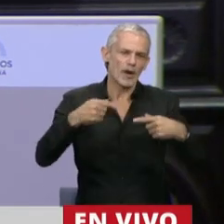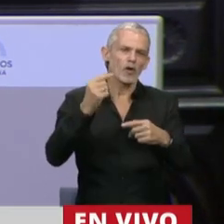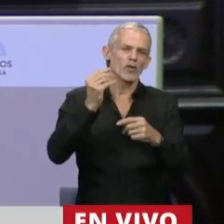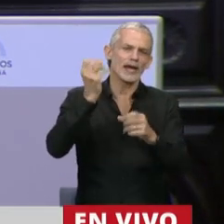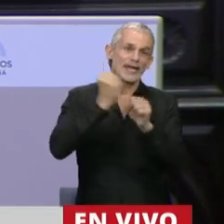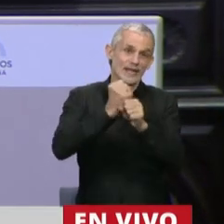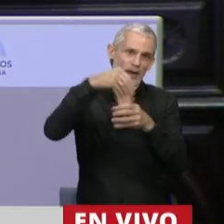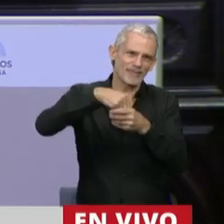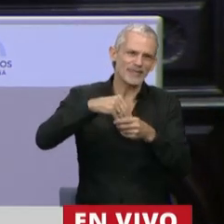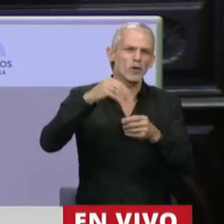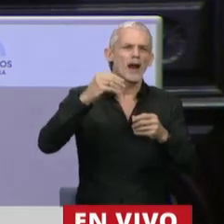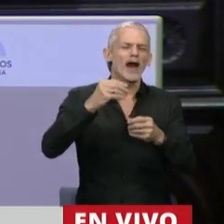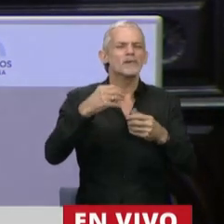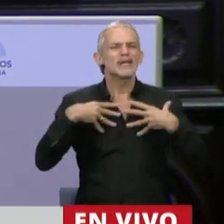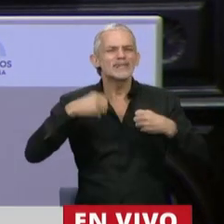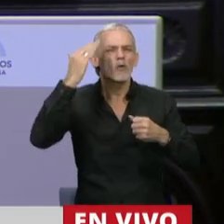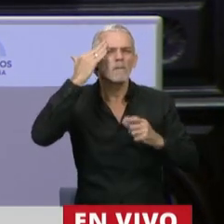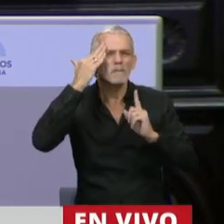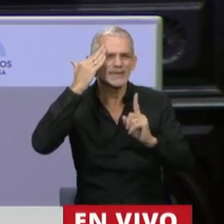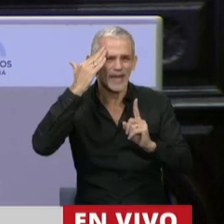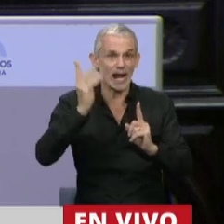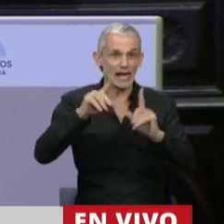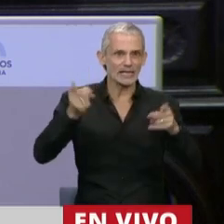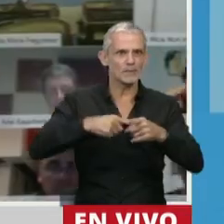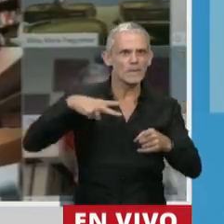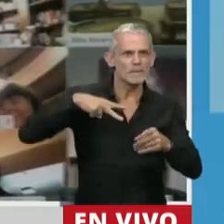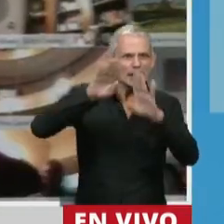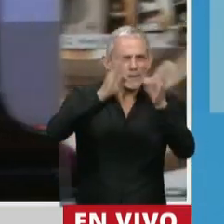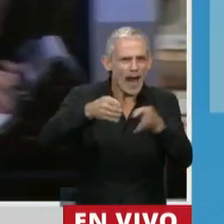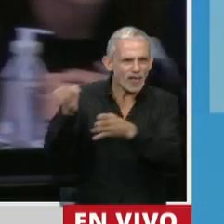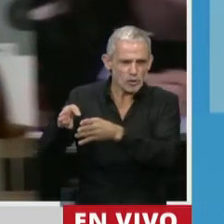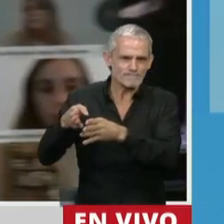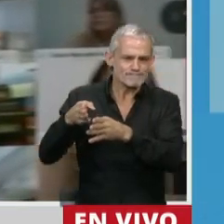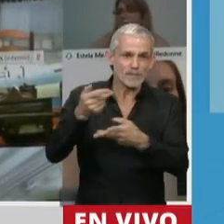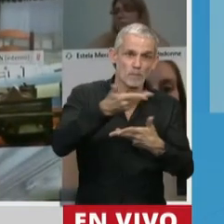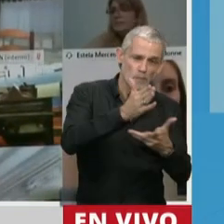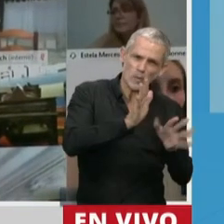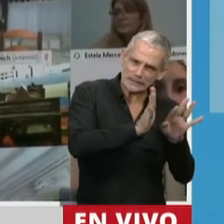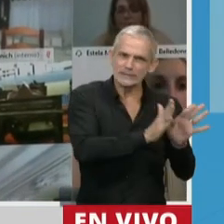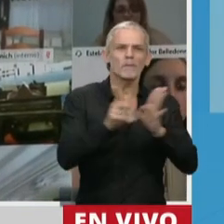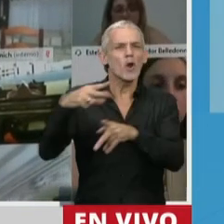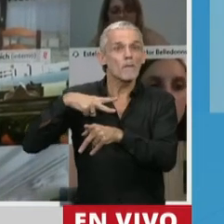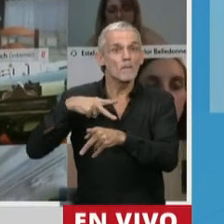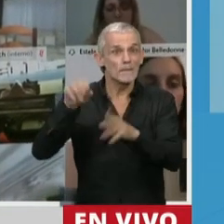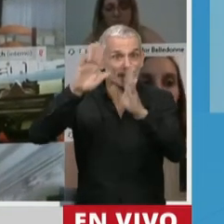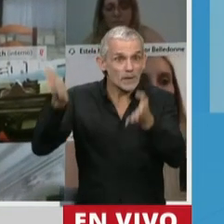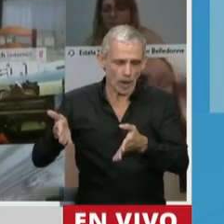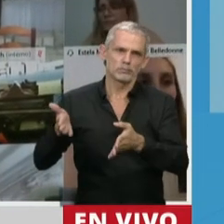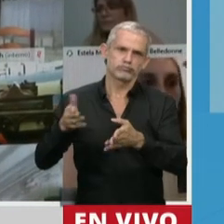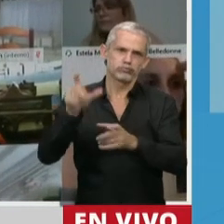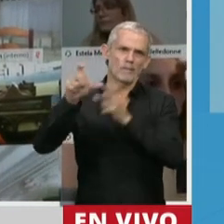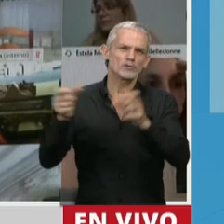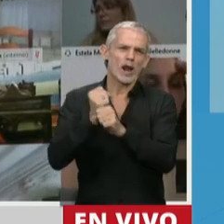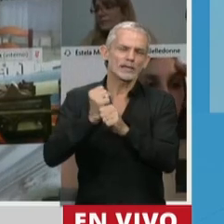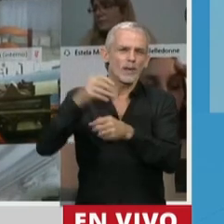la salud mental, para aquellos sobre todo que trabajan en el ámbito privado, porque, bueno, significa en términos de trabajadores,